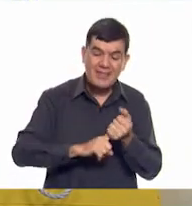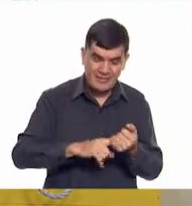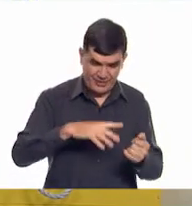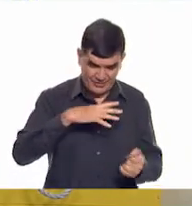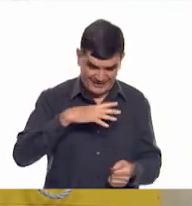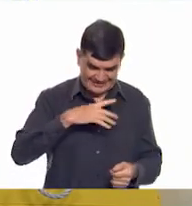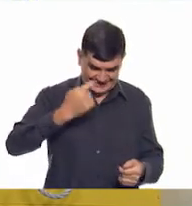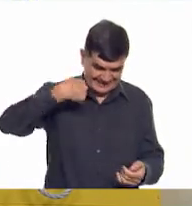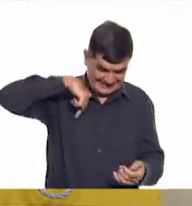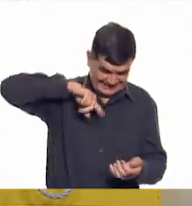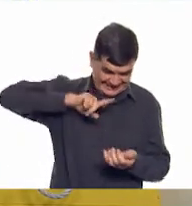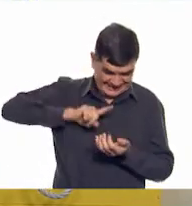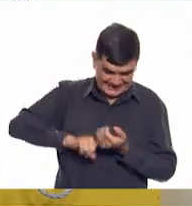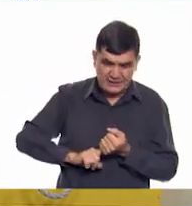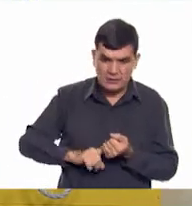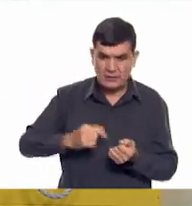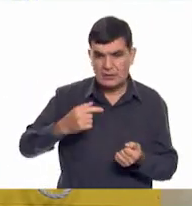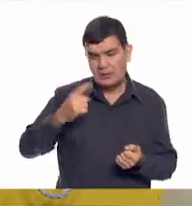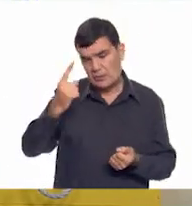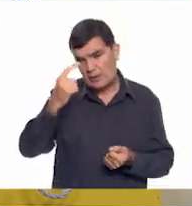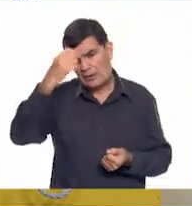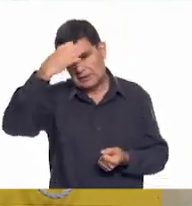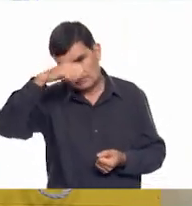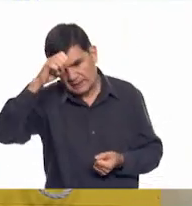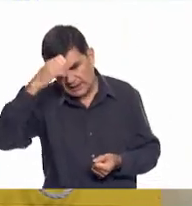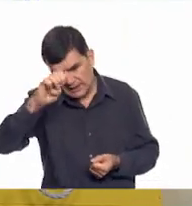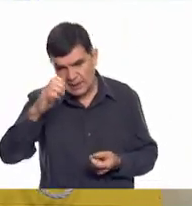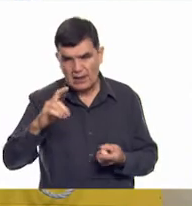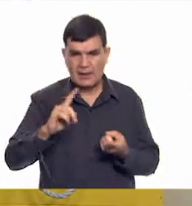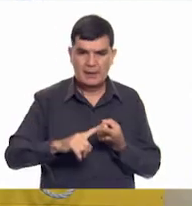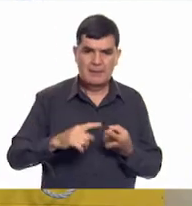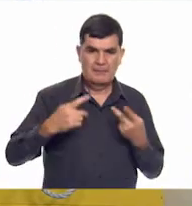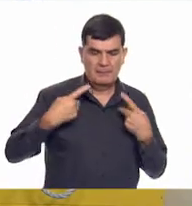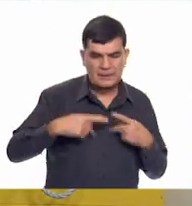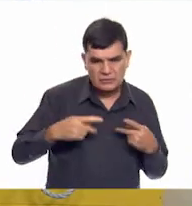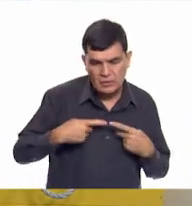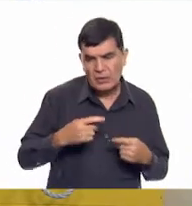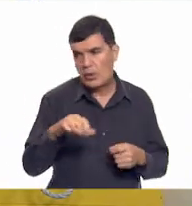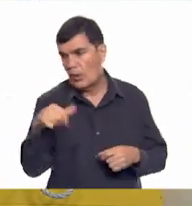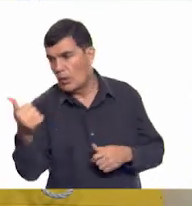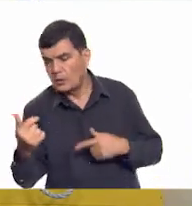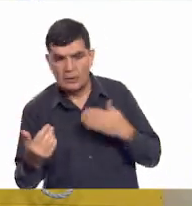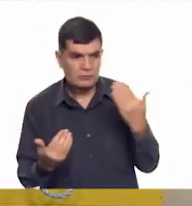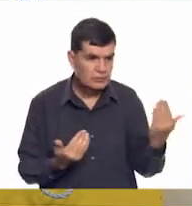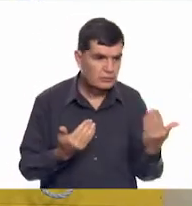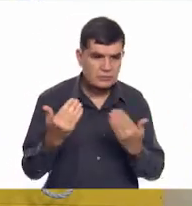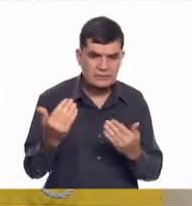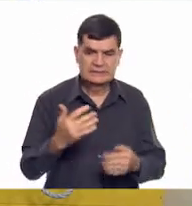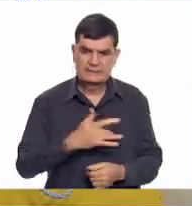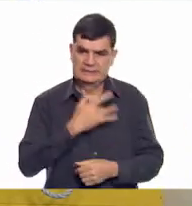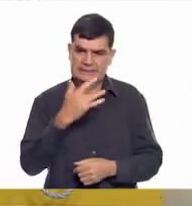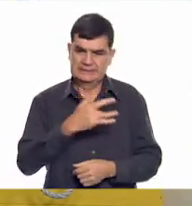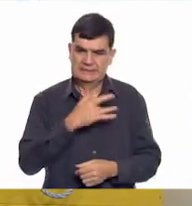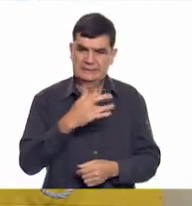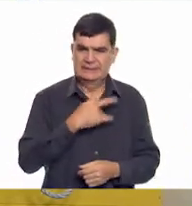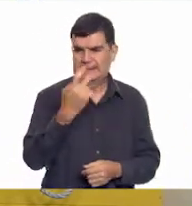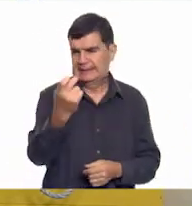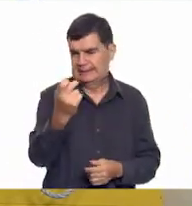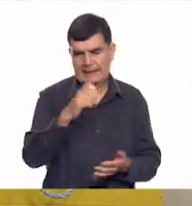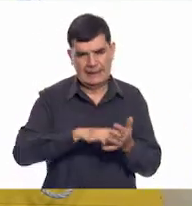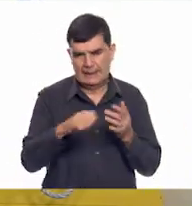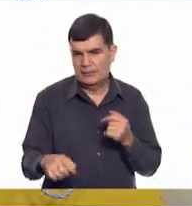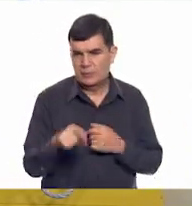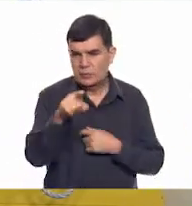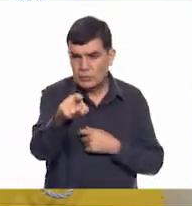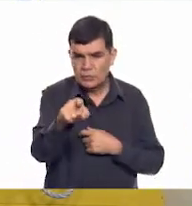significan. Depende de las experiencias vividas con una persona u otra, son los sentimientos que se generan. Por ejemplo, tú